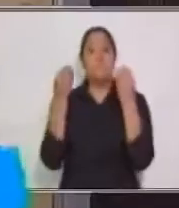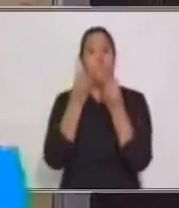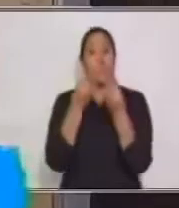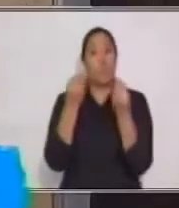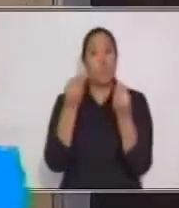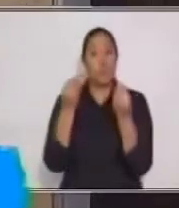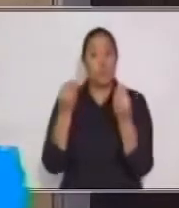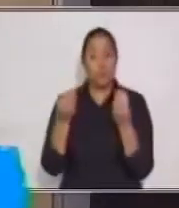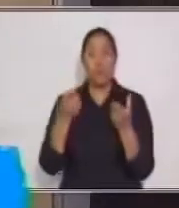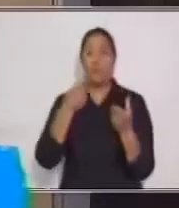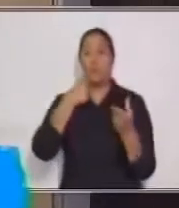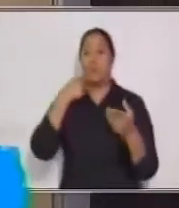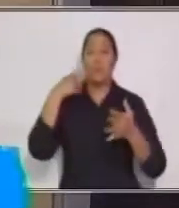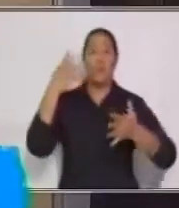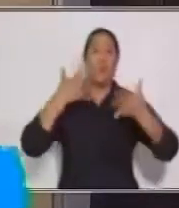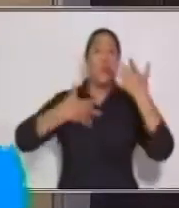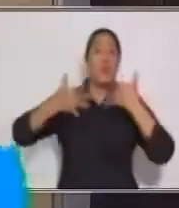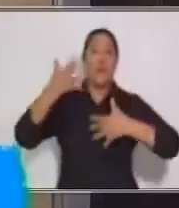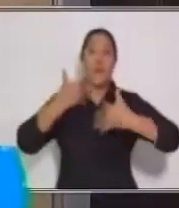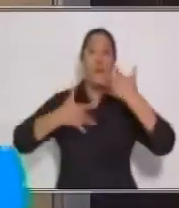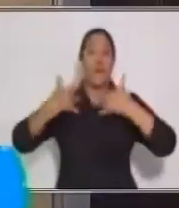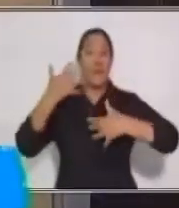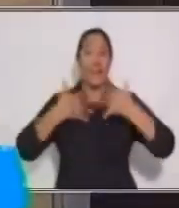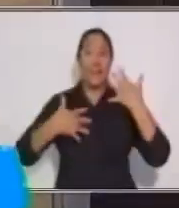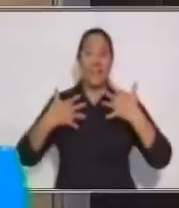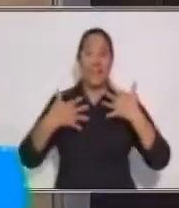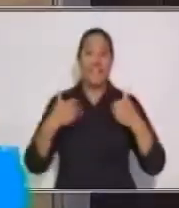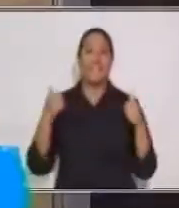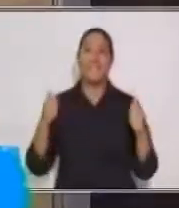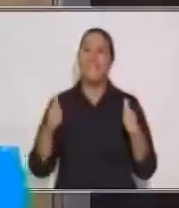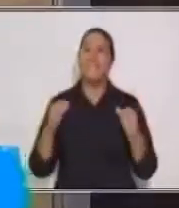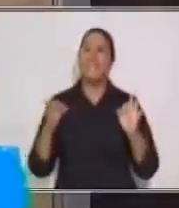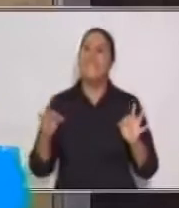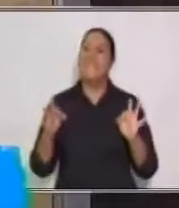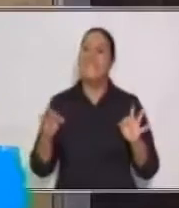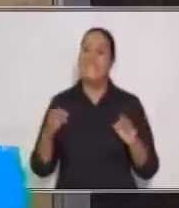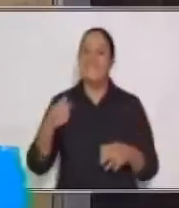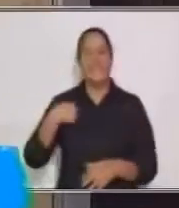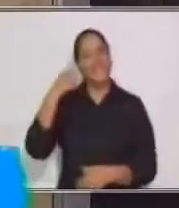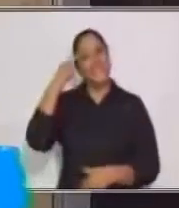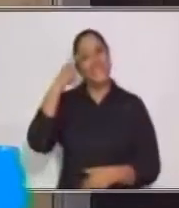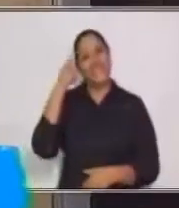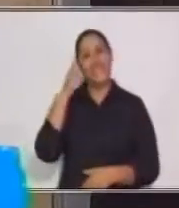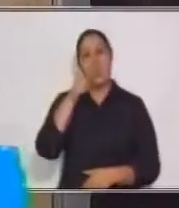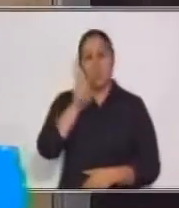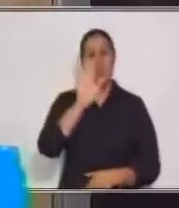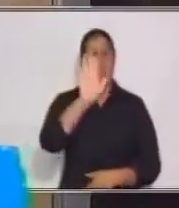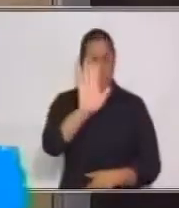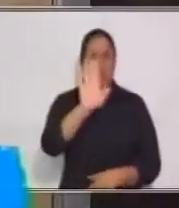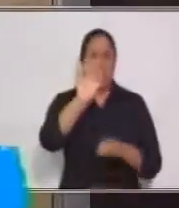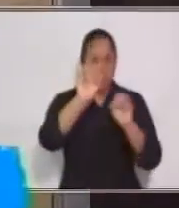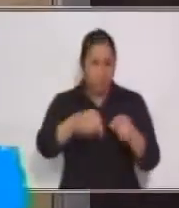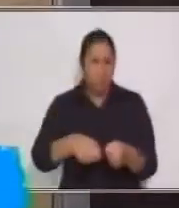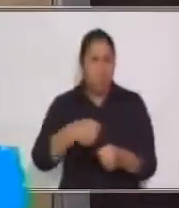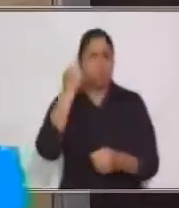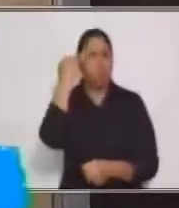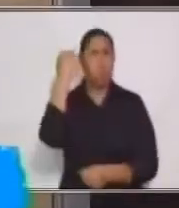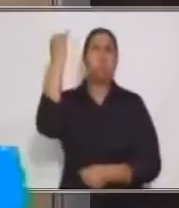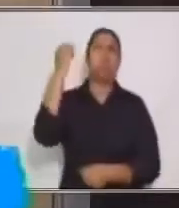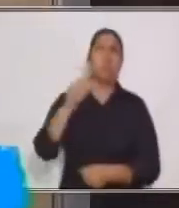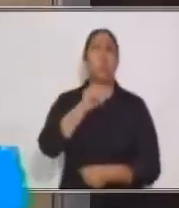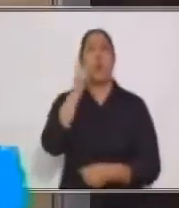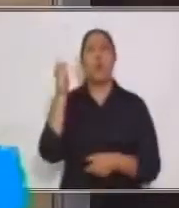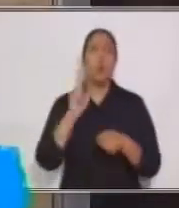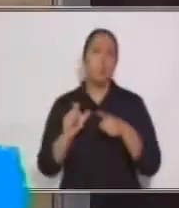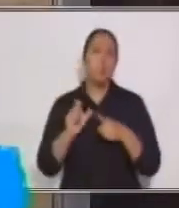Muchos colores. Muy bien. Eso es lo que se me ocurre a mí. Ustedes pueden imaginarse muchas cosas lindas.